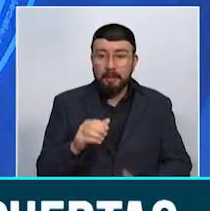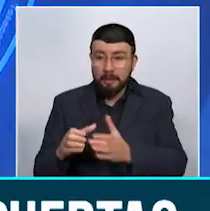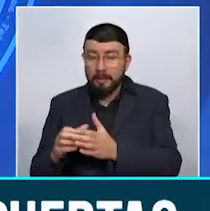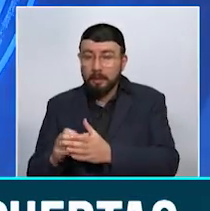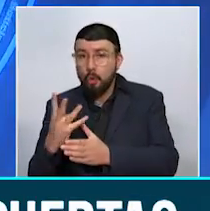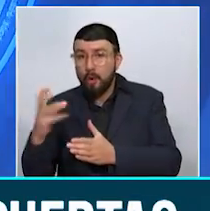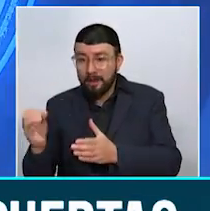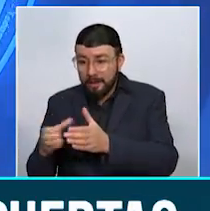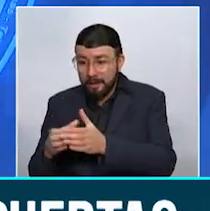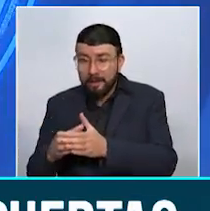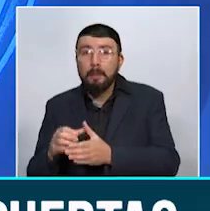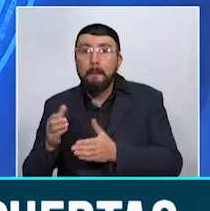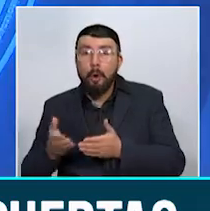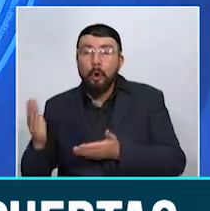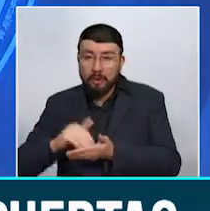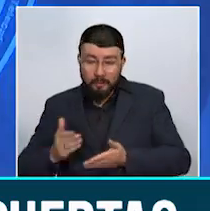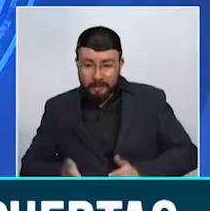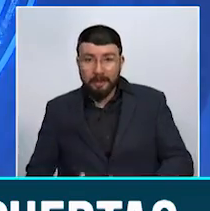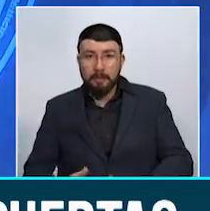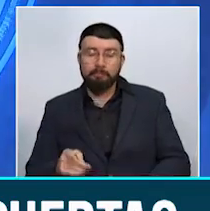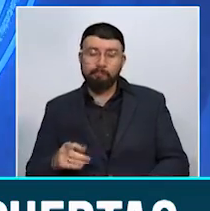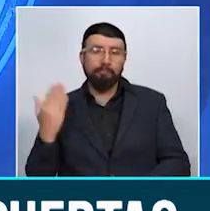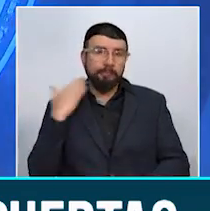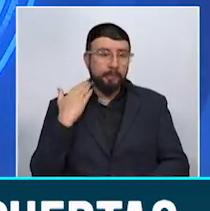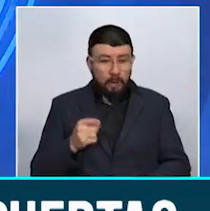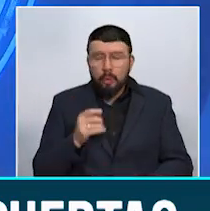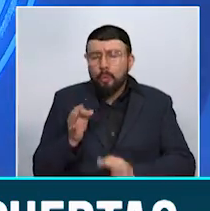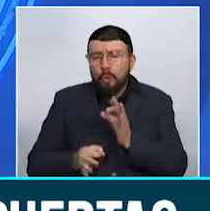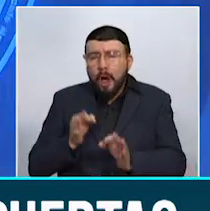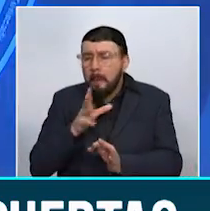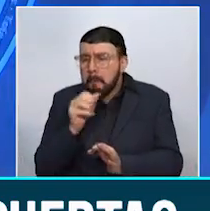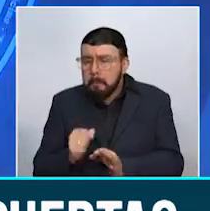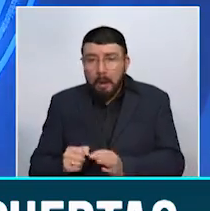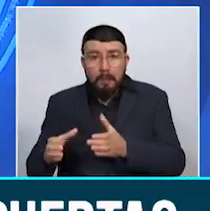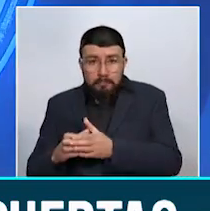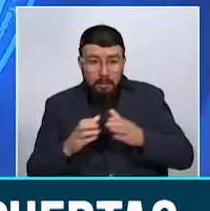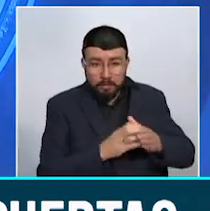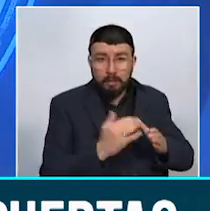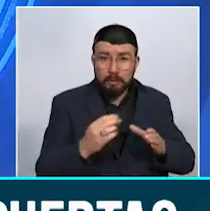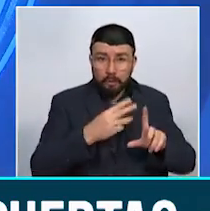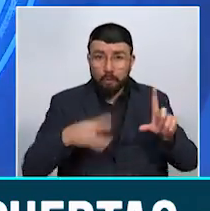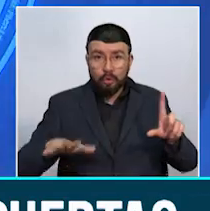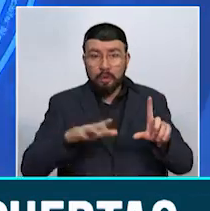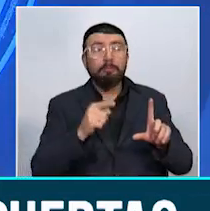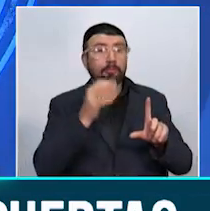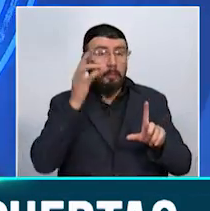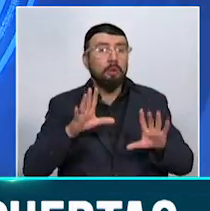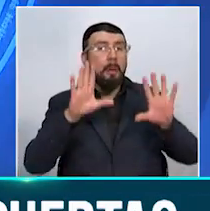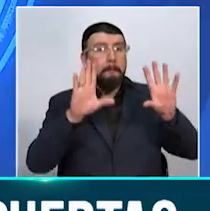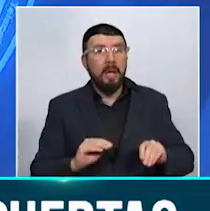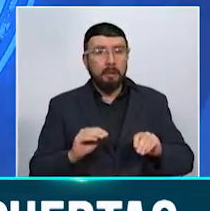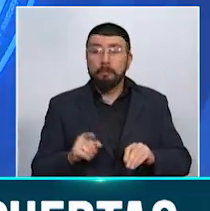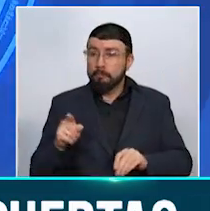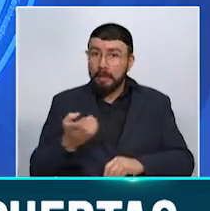Nacer podrían verse afectados. Ya que ambos hogares dedicados al cuidado de los ancianos en el municipio de Dos Quebradas podrían cerrar sus puertas debido a que la